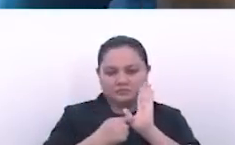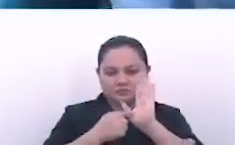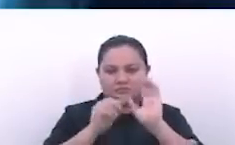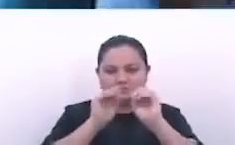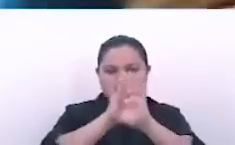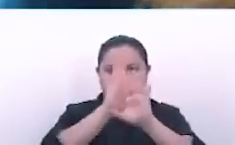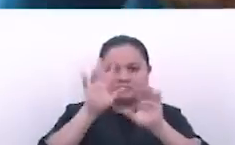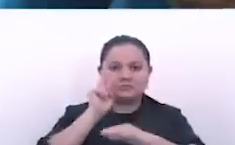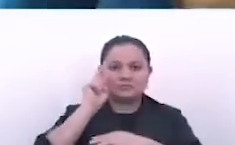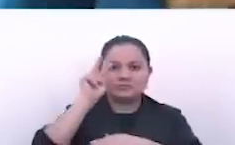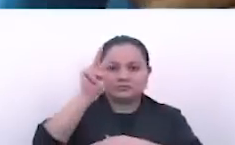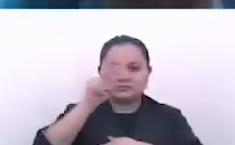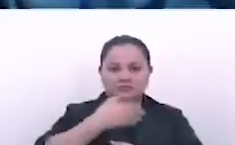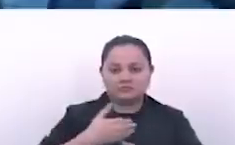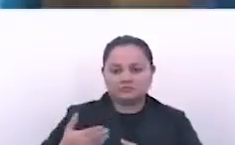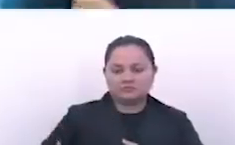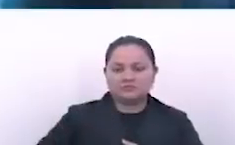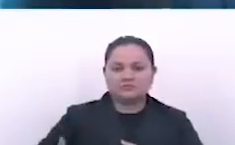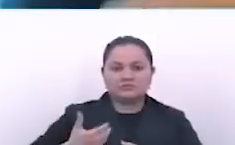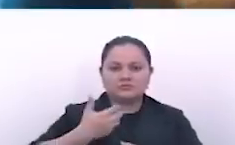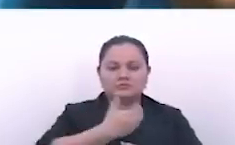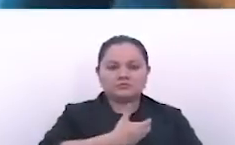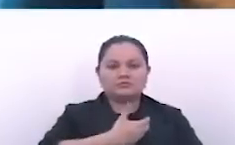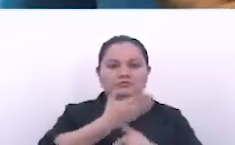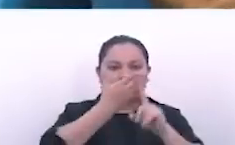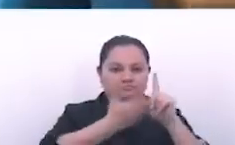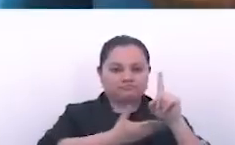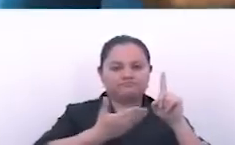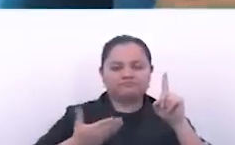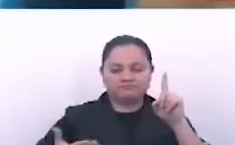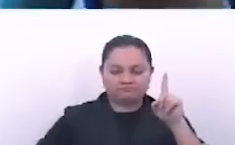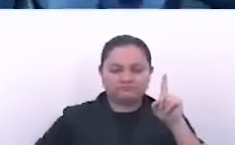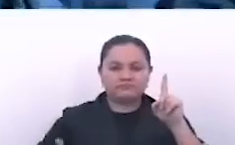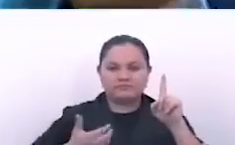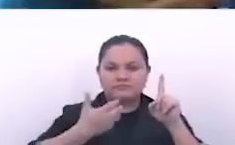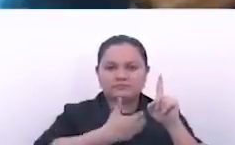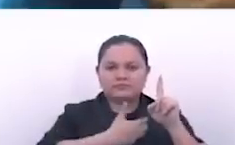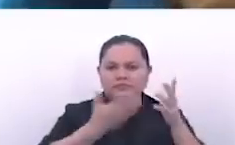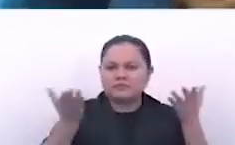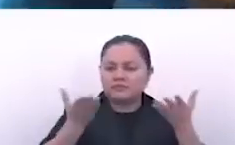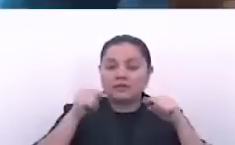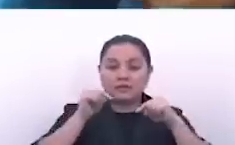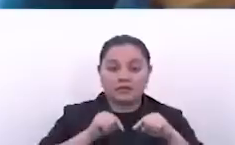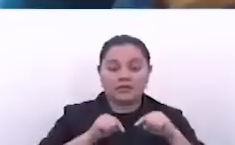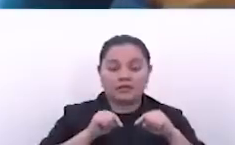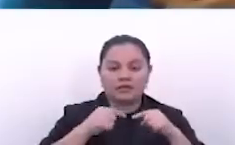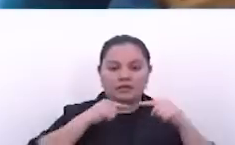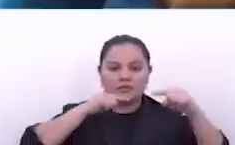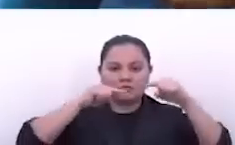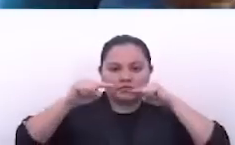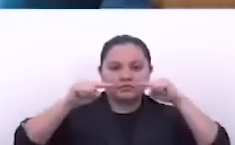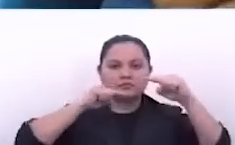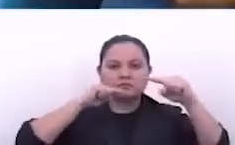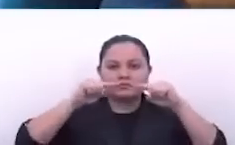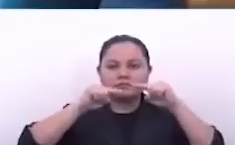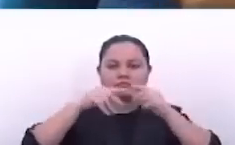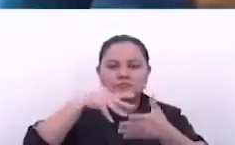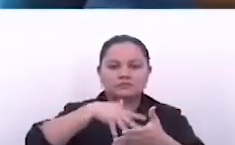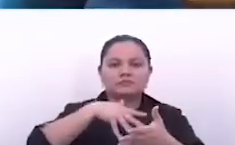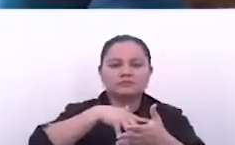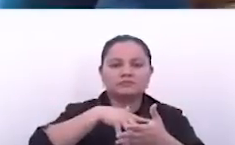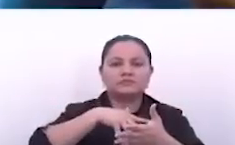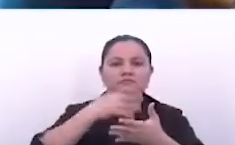la visión de nuestro presidente. Nosotros tenemos claro que estamos generando esa gobernabilidad que el pueblo